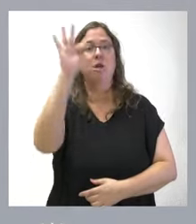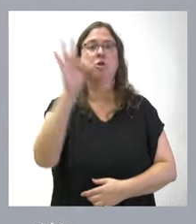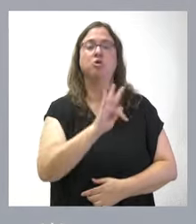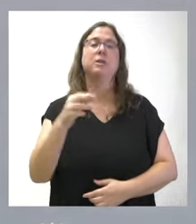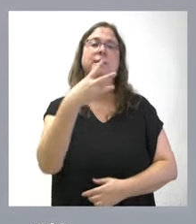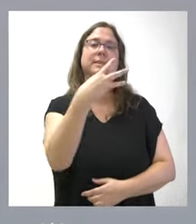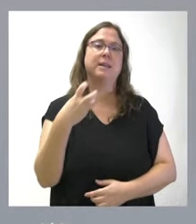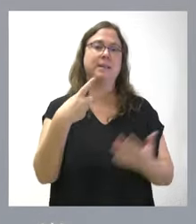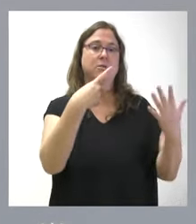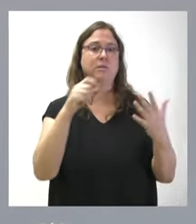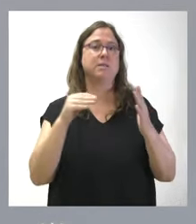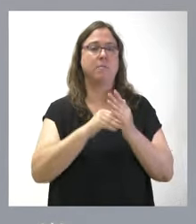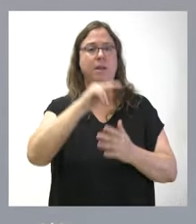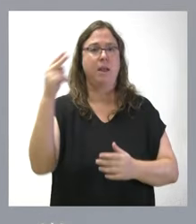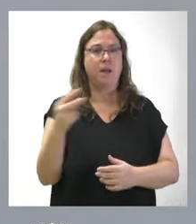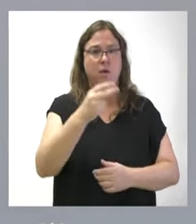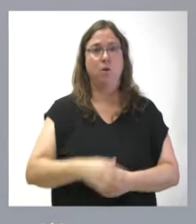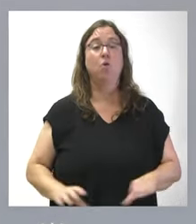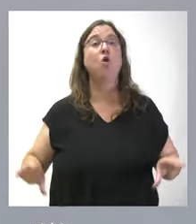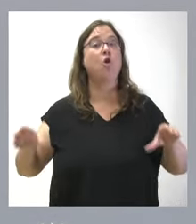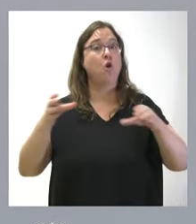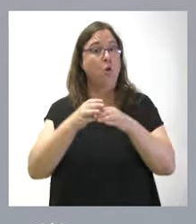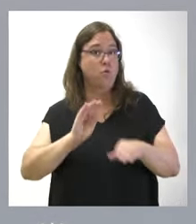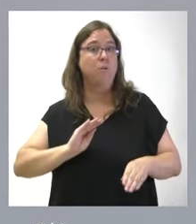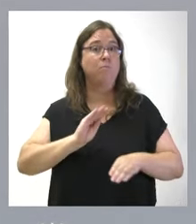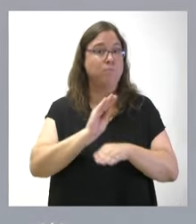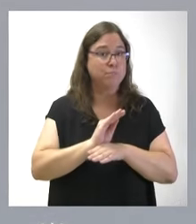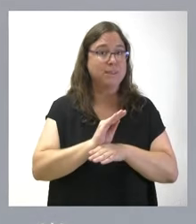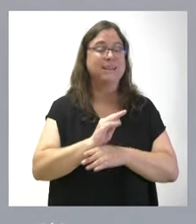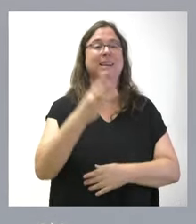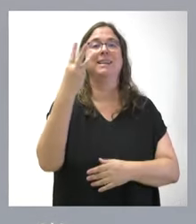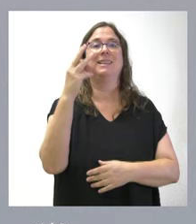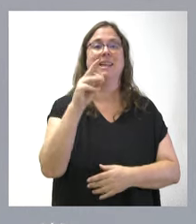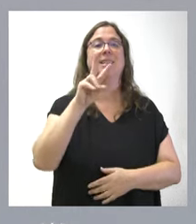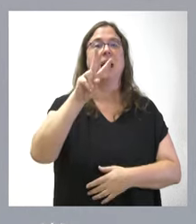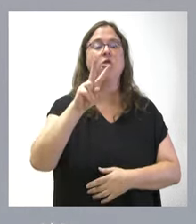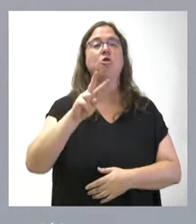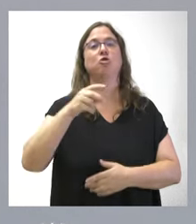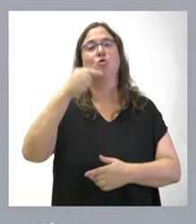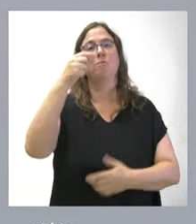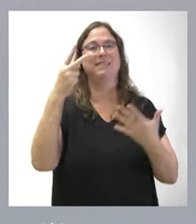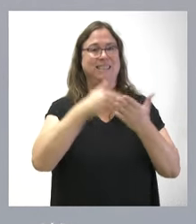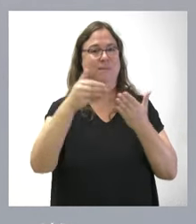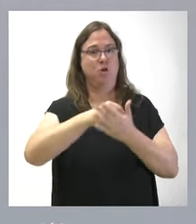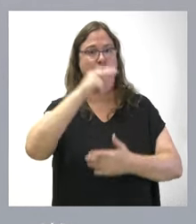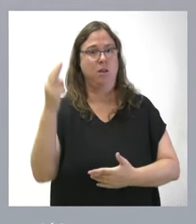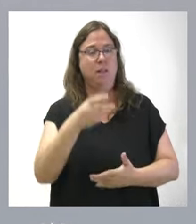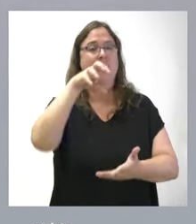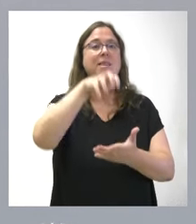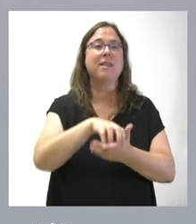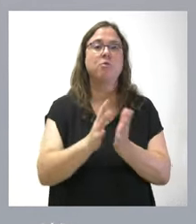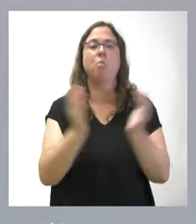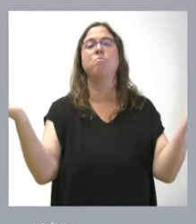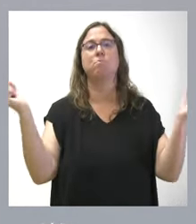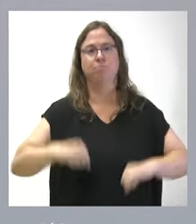360.000 euros. La Junta destina más de 32,7 millones de euros a los centros conveniados